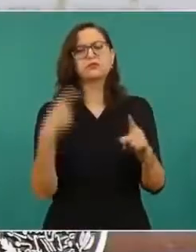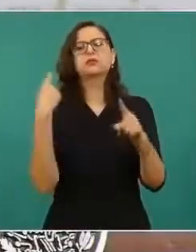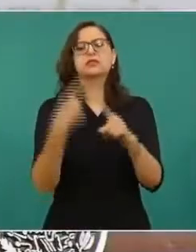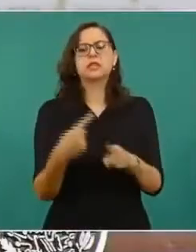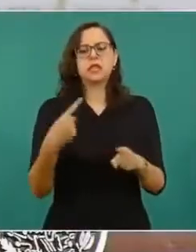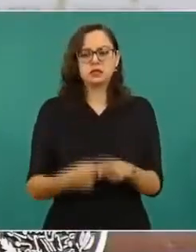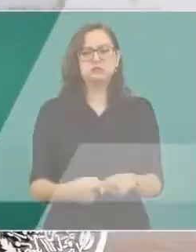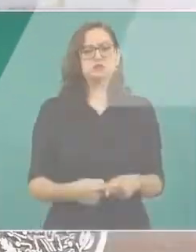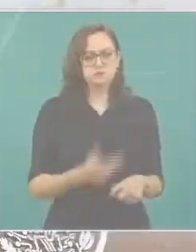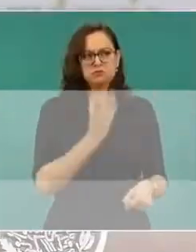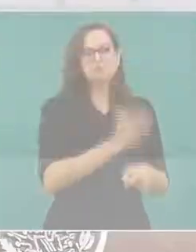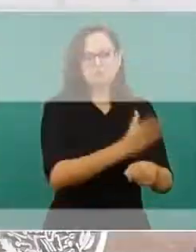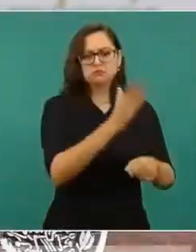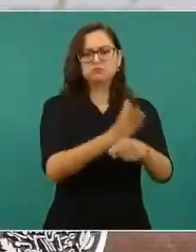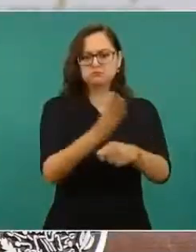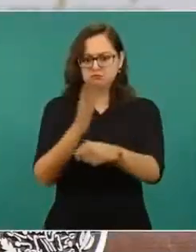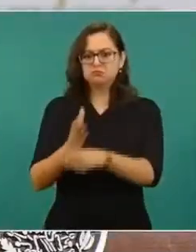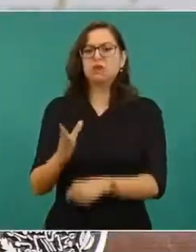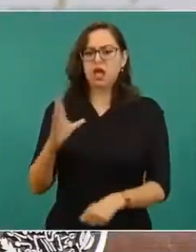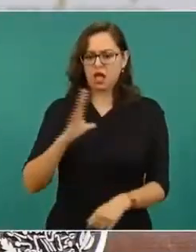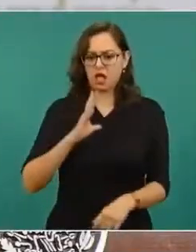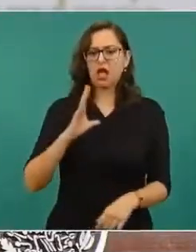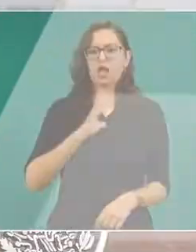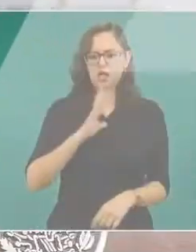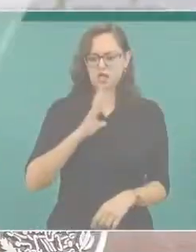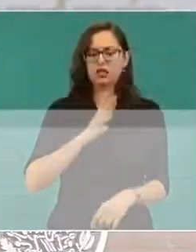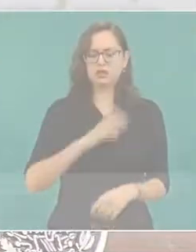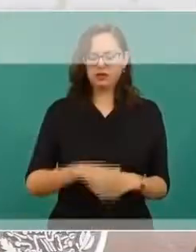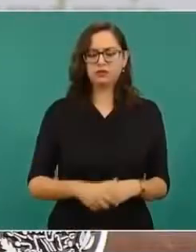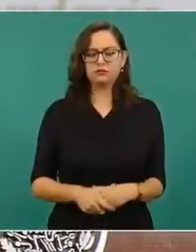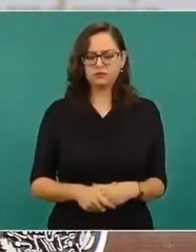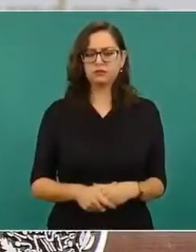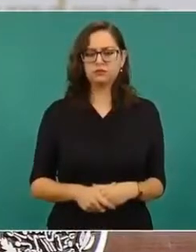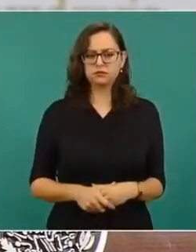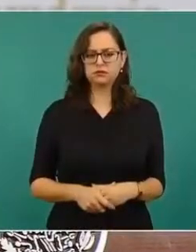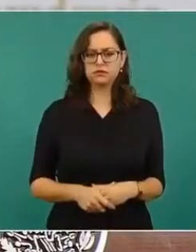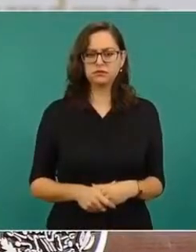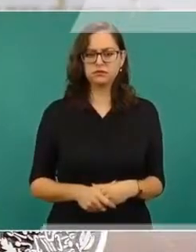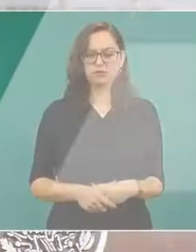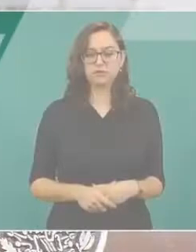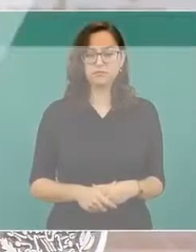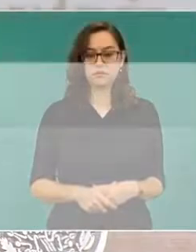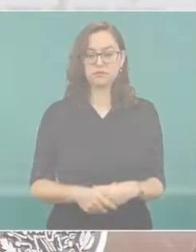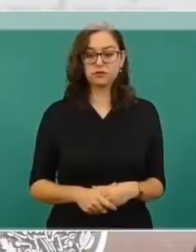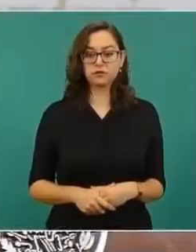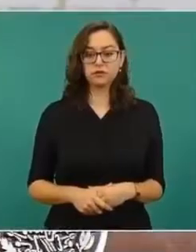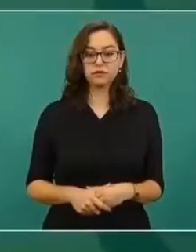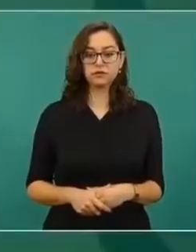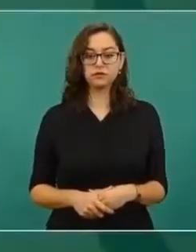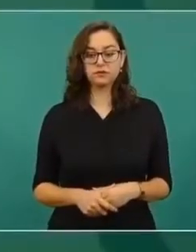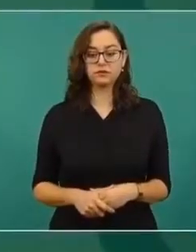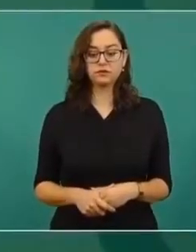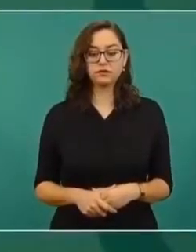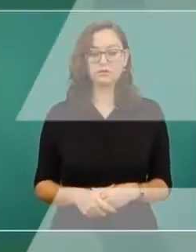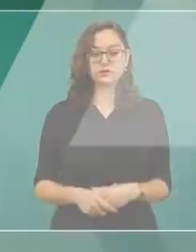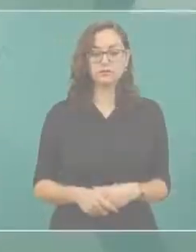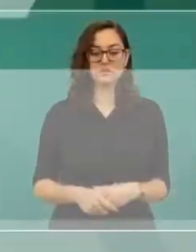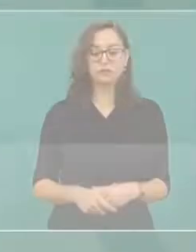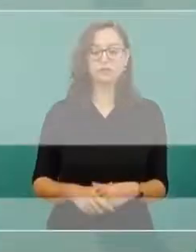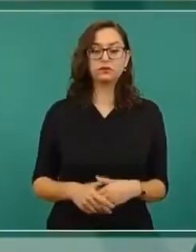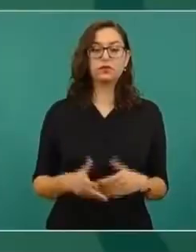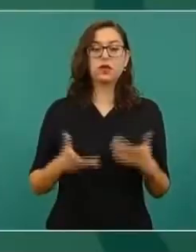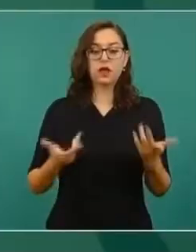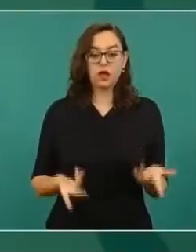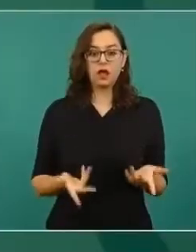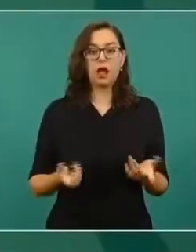precisa quiénes han sido sancionados o quiénes están acusados